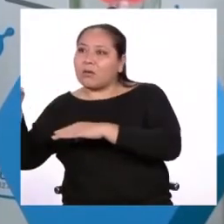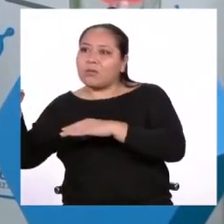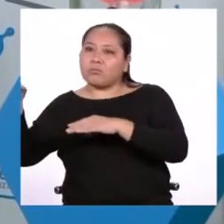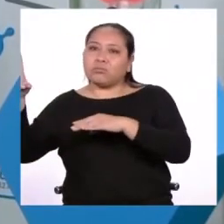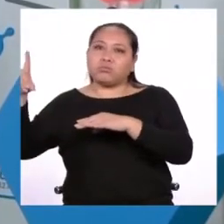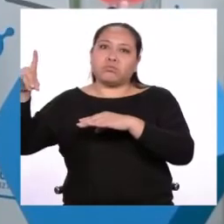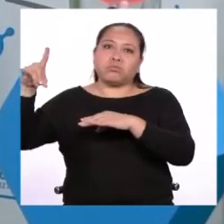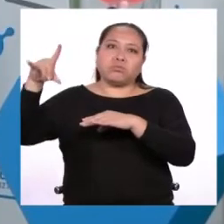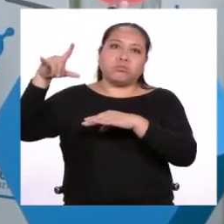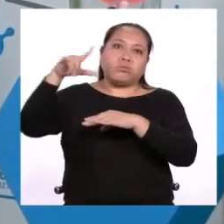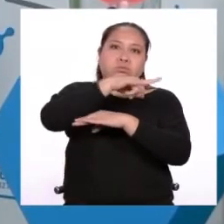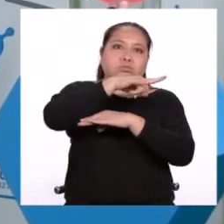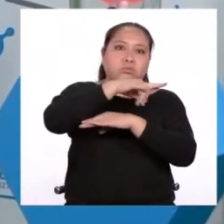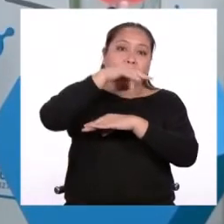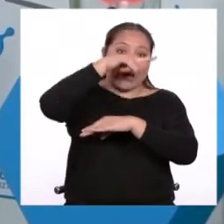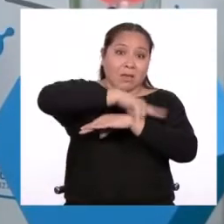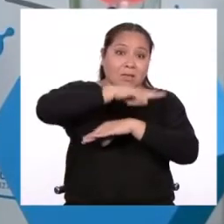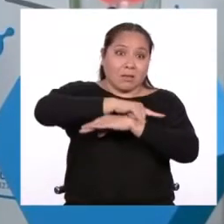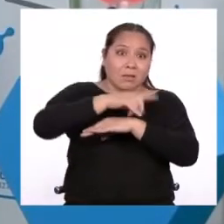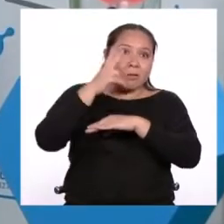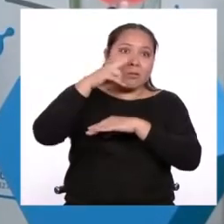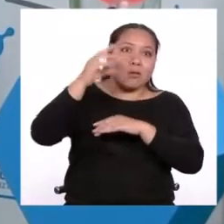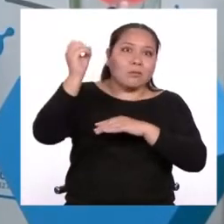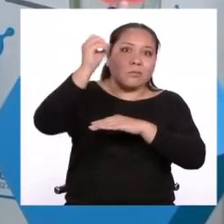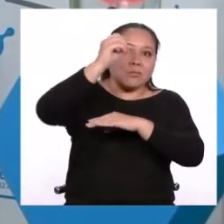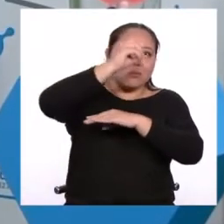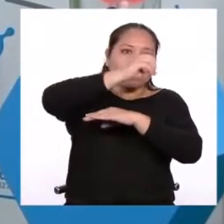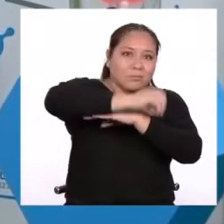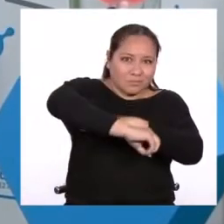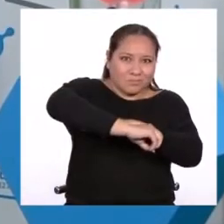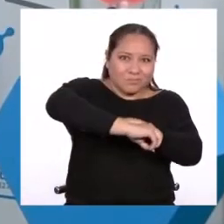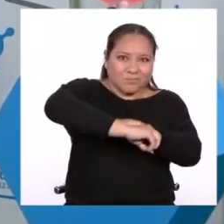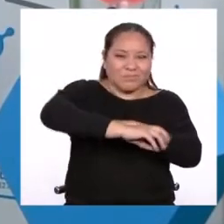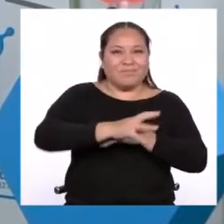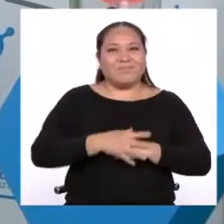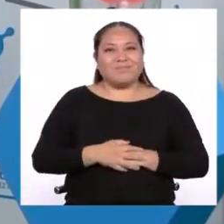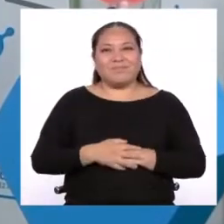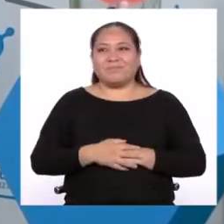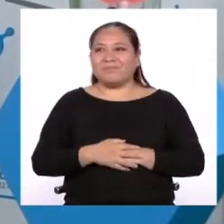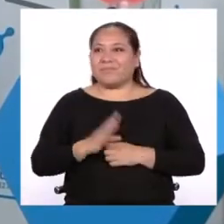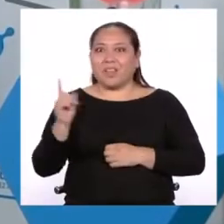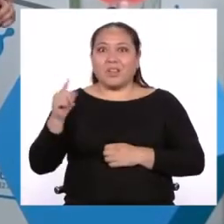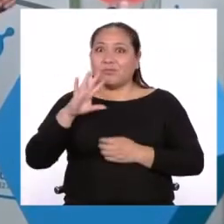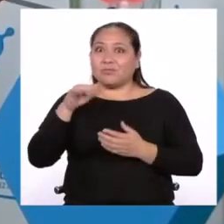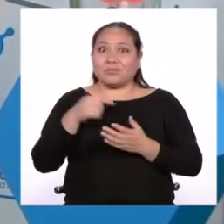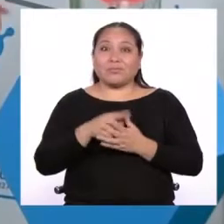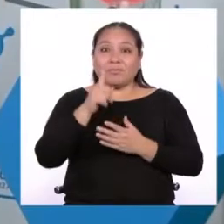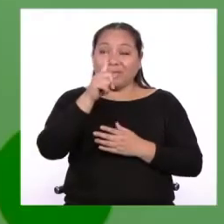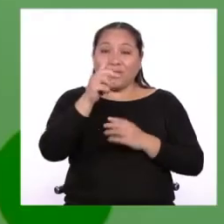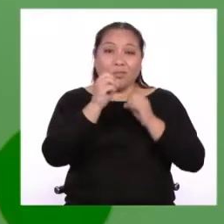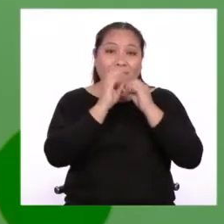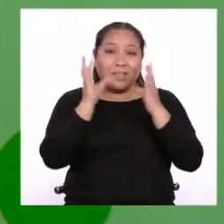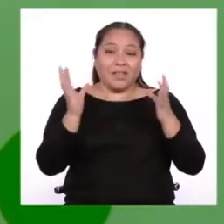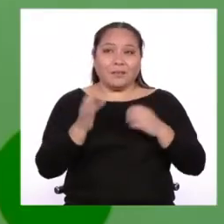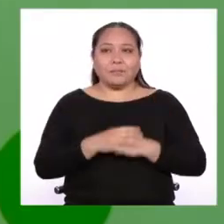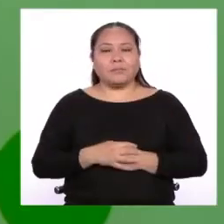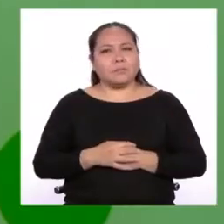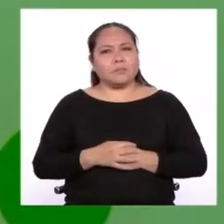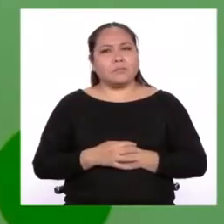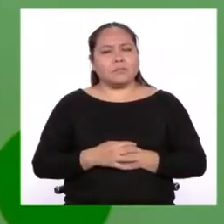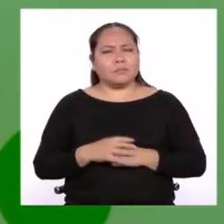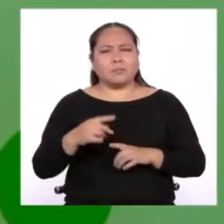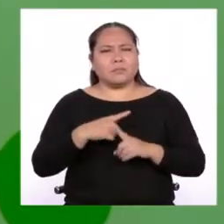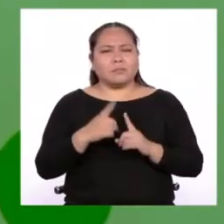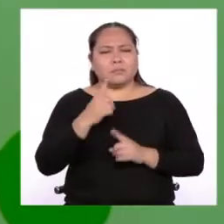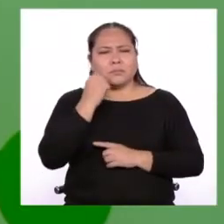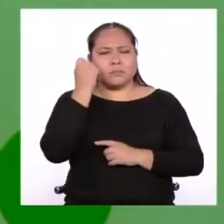viaje y luego, al aterrizar en Nueva York, vieron la segunda puesta de sol. Todo eso el mismo día. Pero hay algo que no